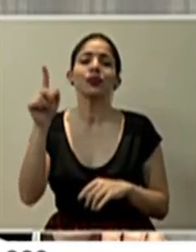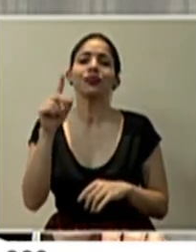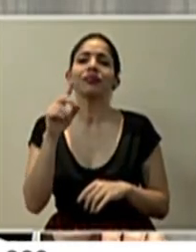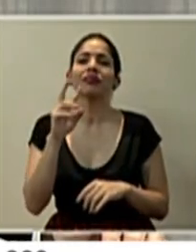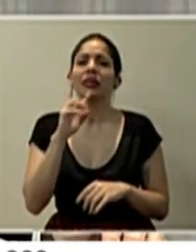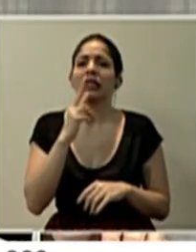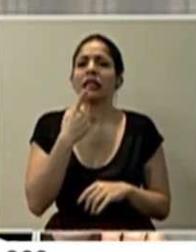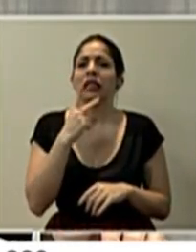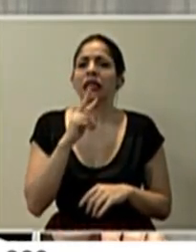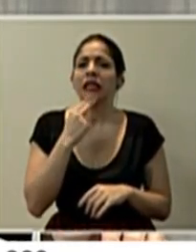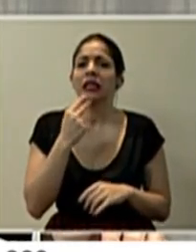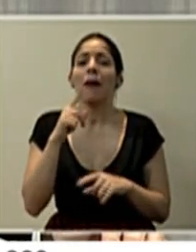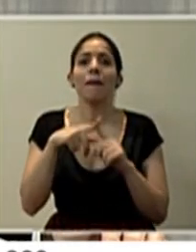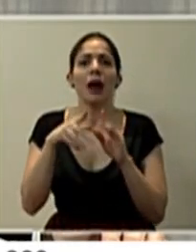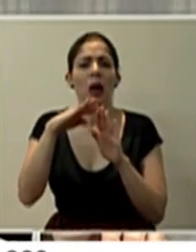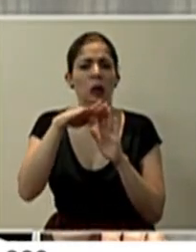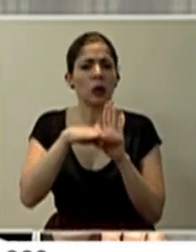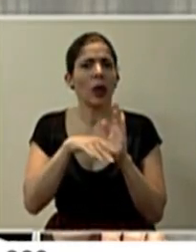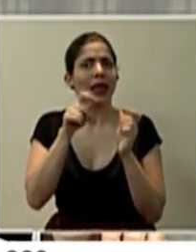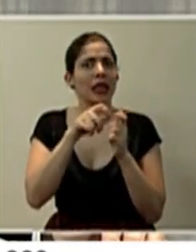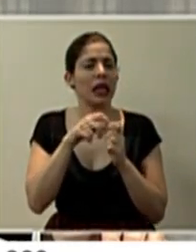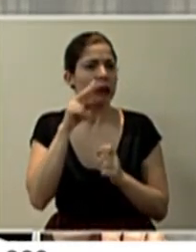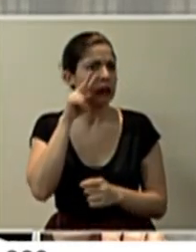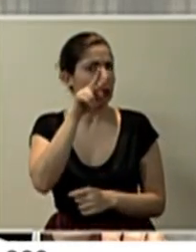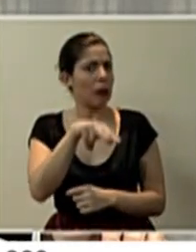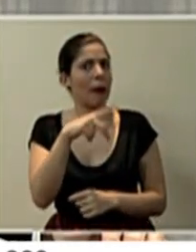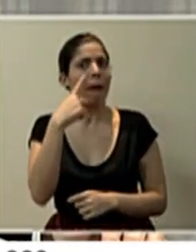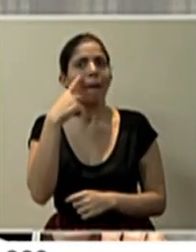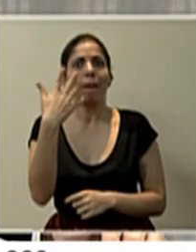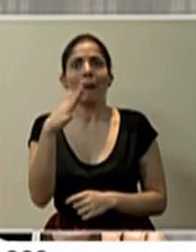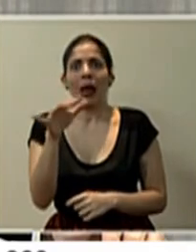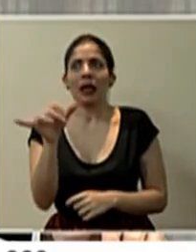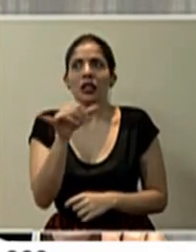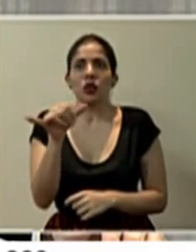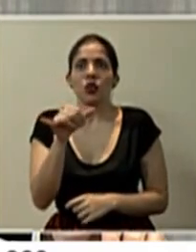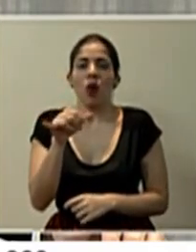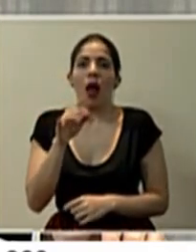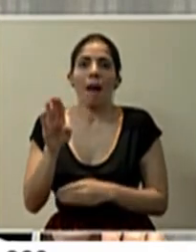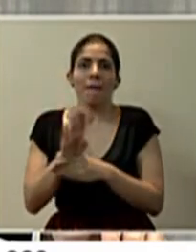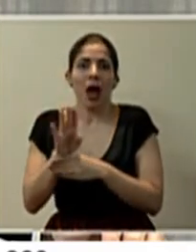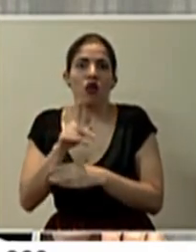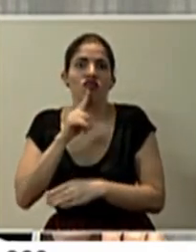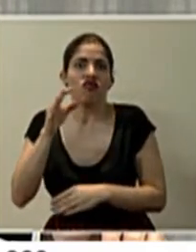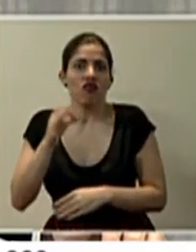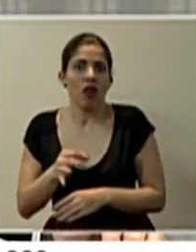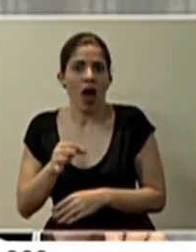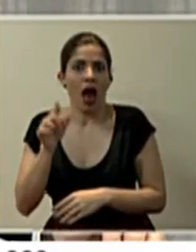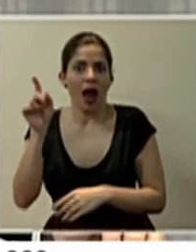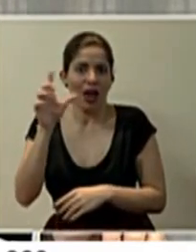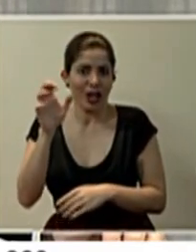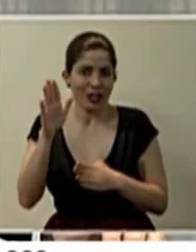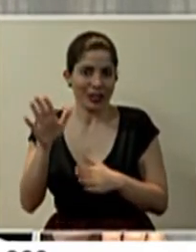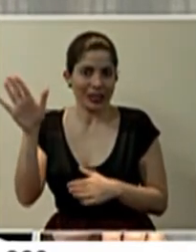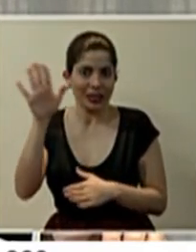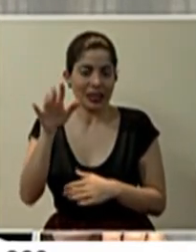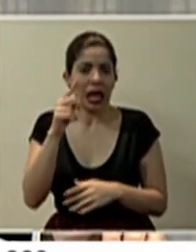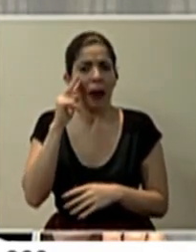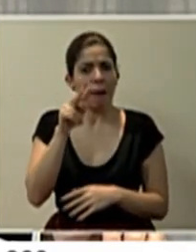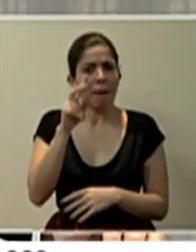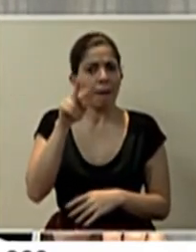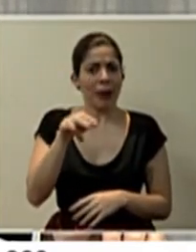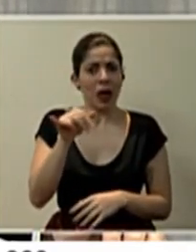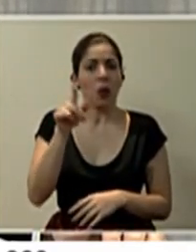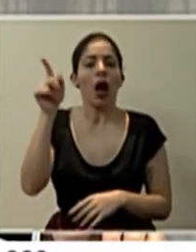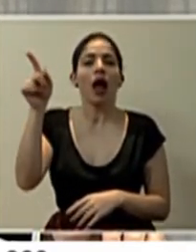bastante detalle, muy parecidos a las instituciones bancarias públicas costarricenses, también